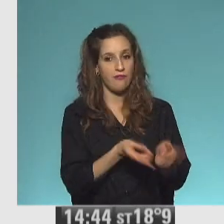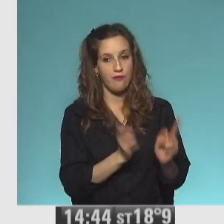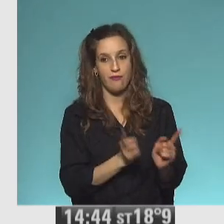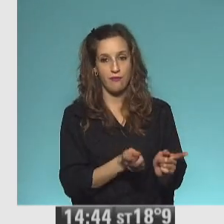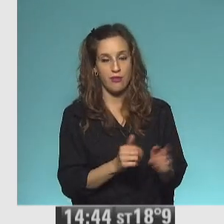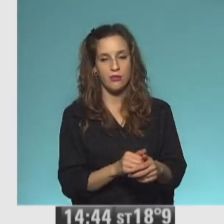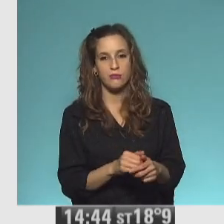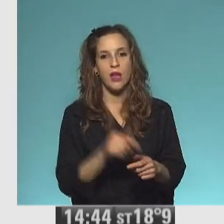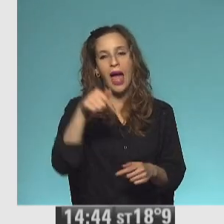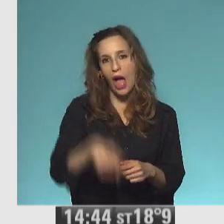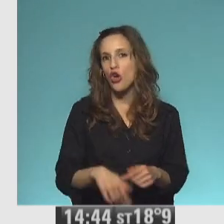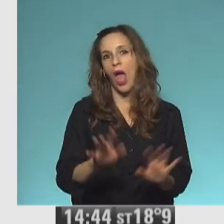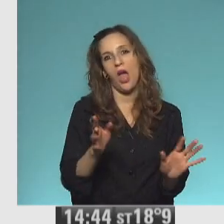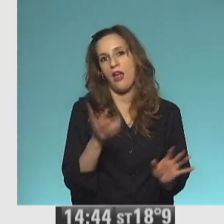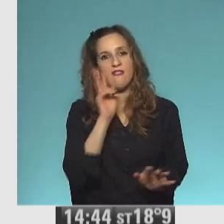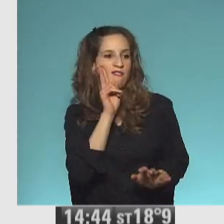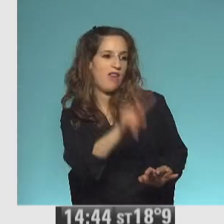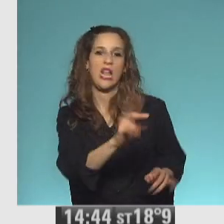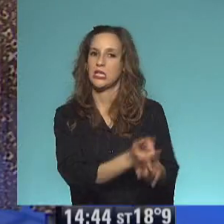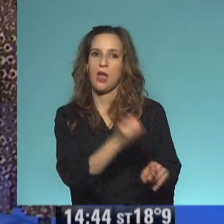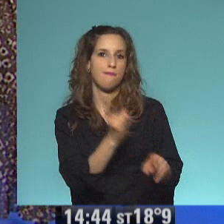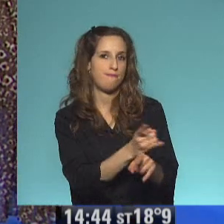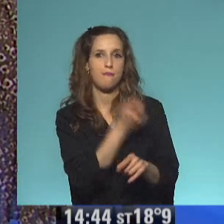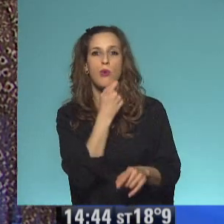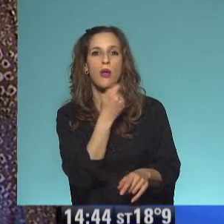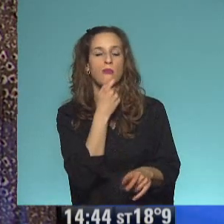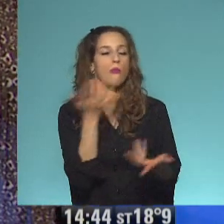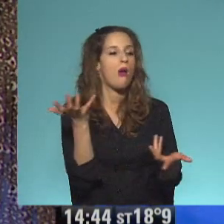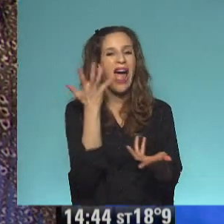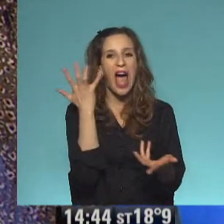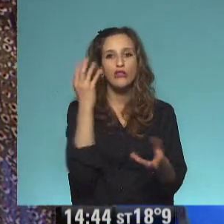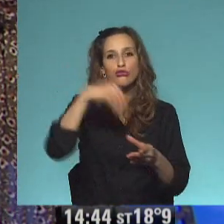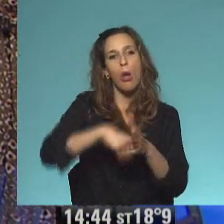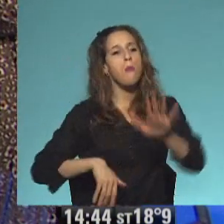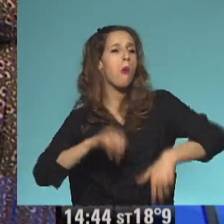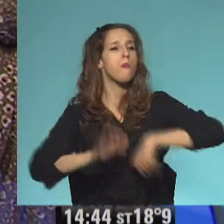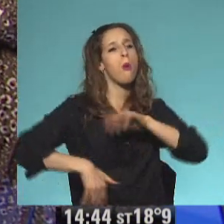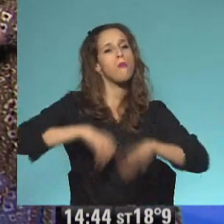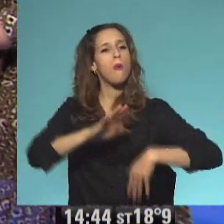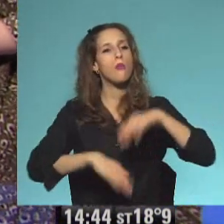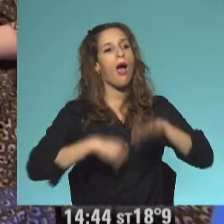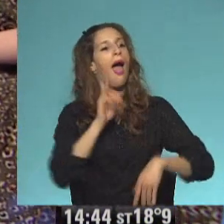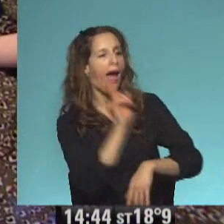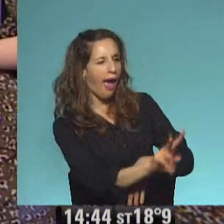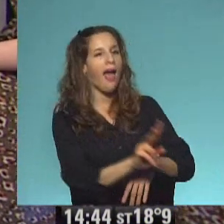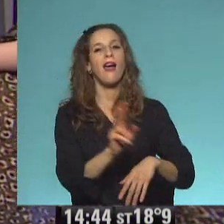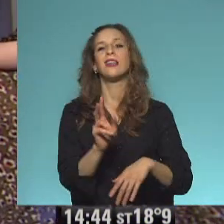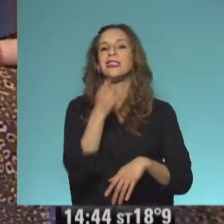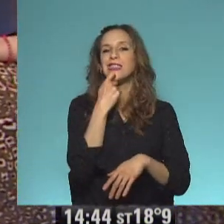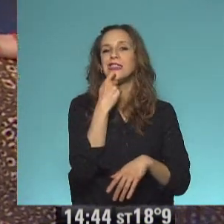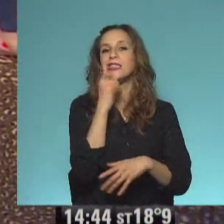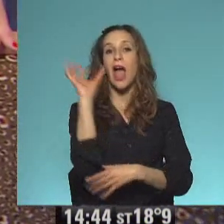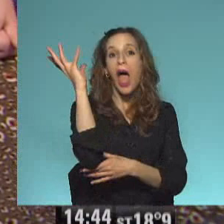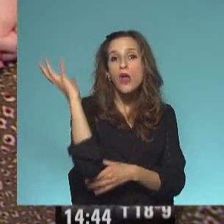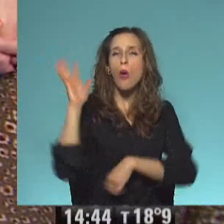podía ver a Wilbur cuando se sentaba en la butaca, cuando se tumbaba en el piso, cuando andaba por el jardín. Y hasta cuando trepaba la